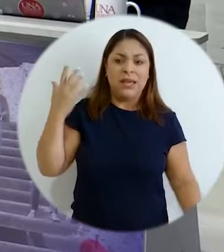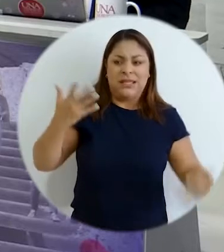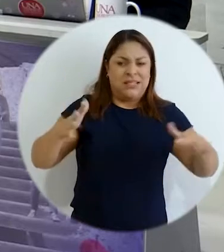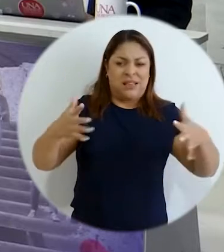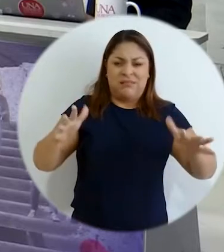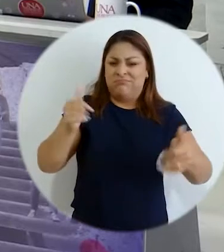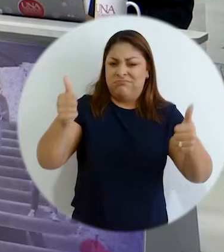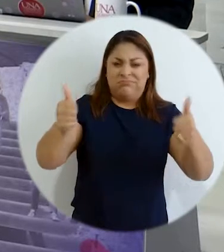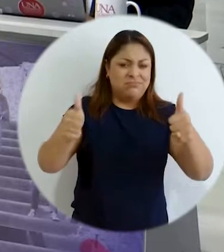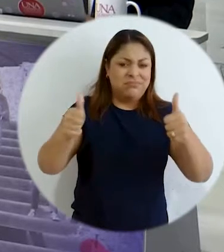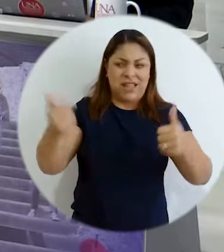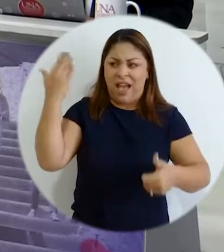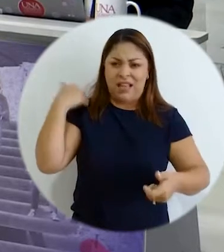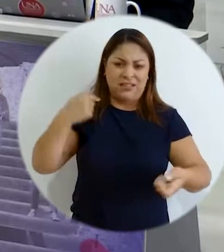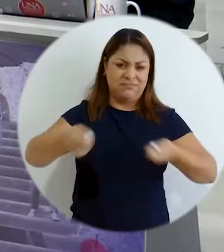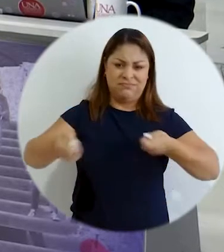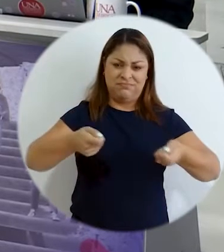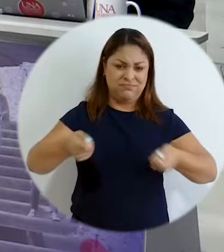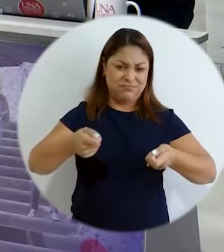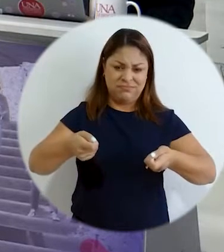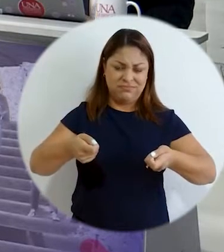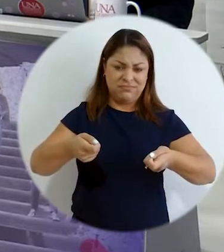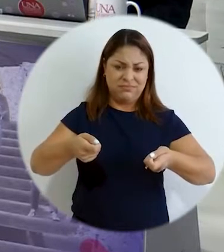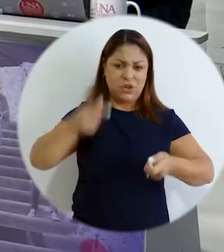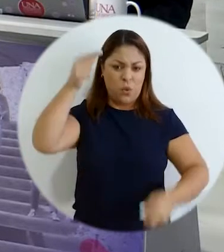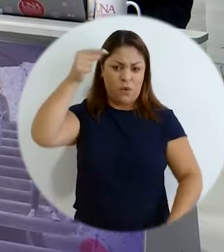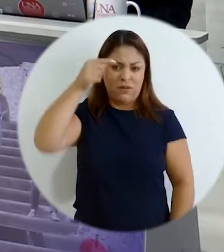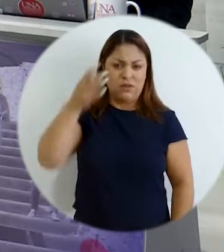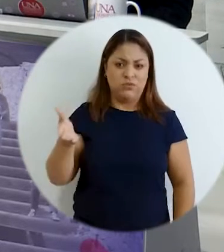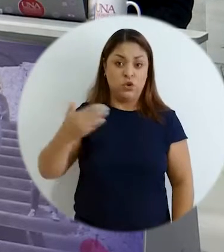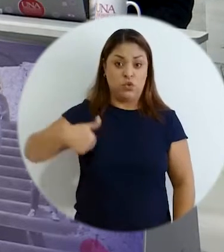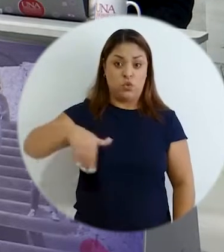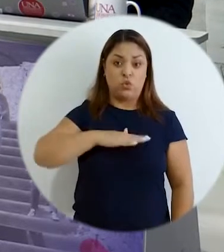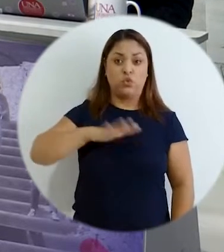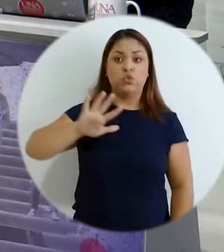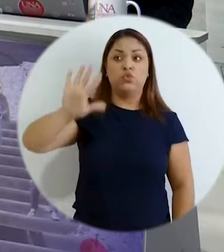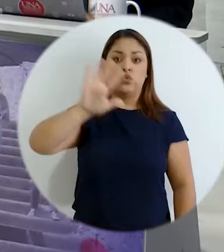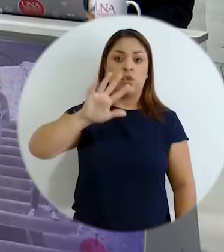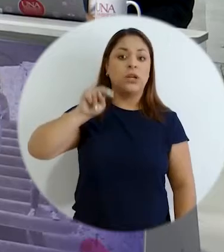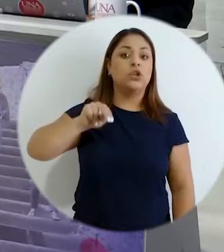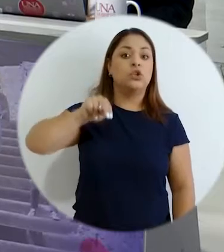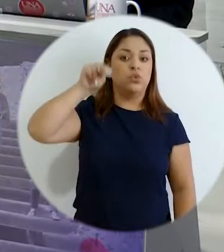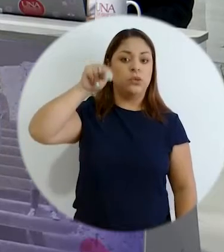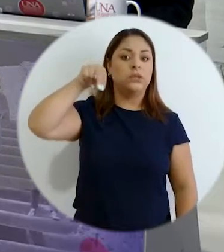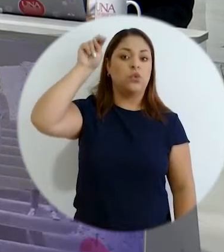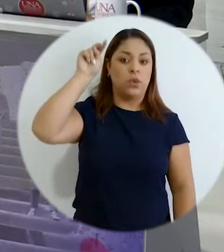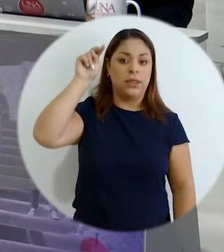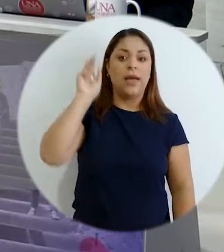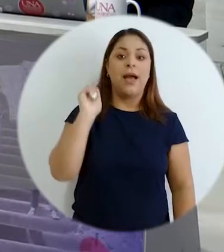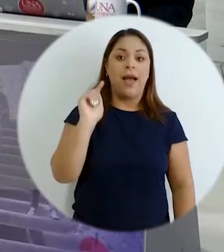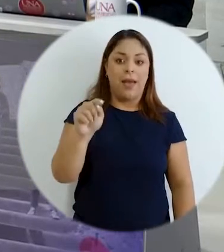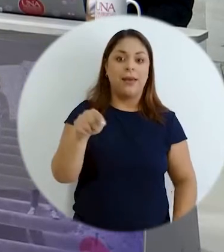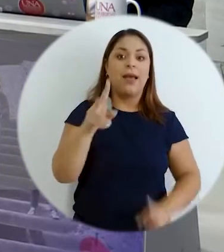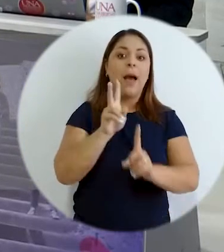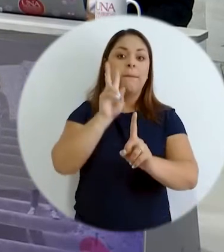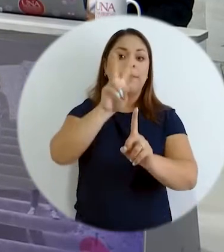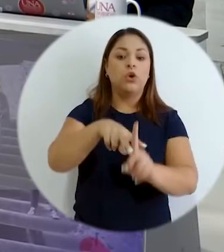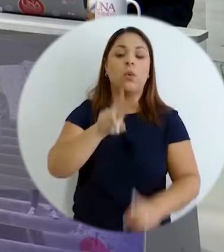fueron muy efectivas en la administración anterior nosotros en la zona norte-norte aplicamos